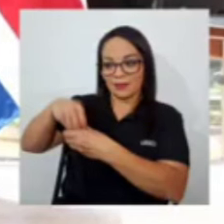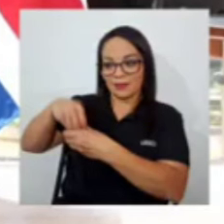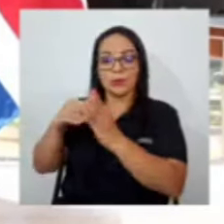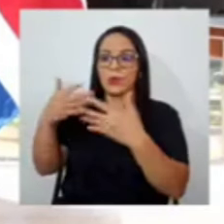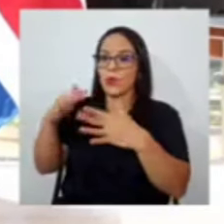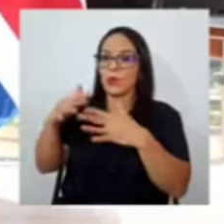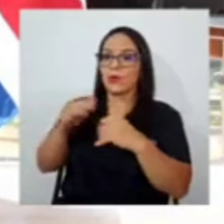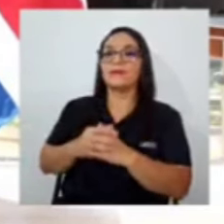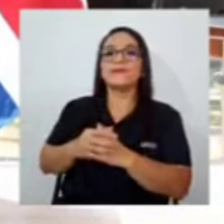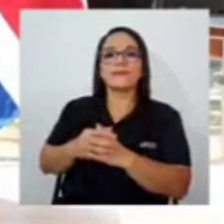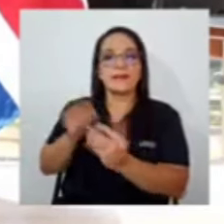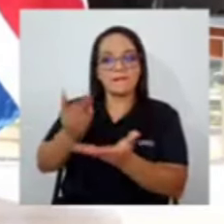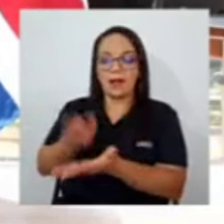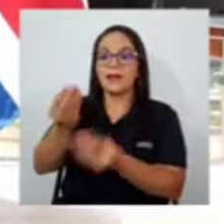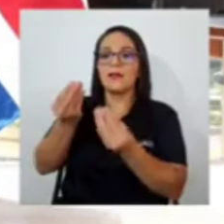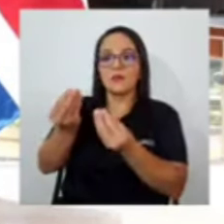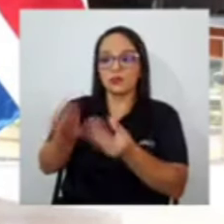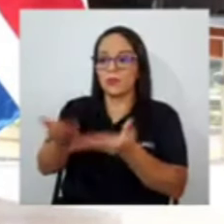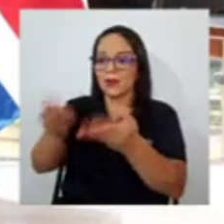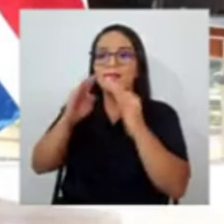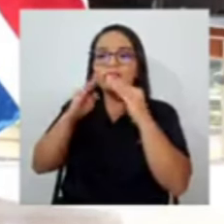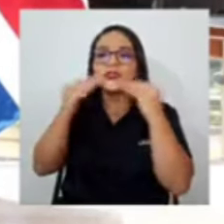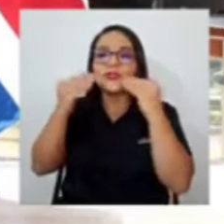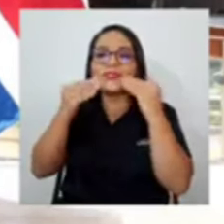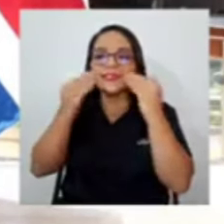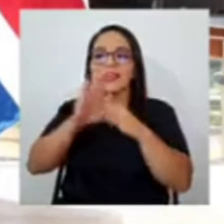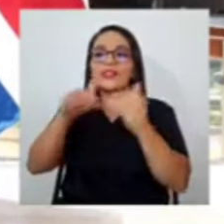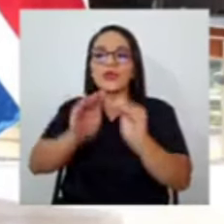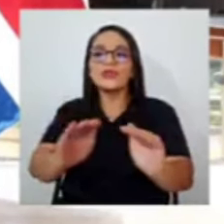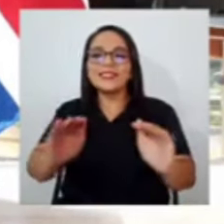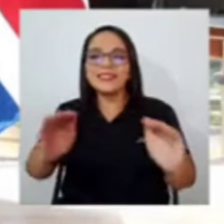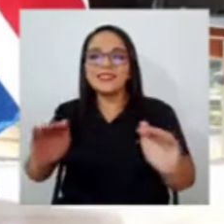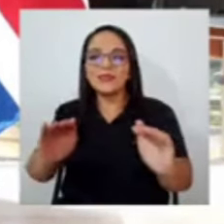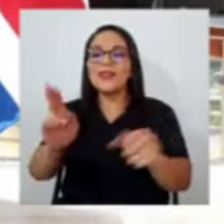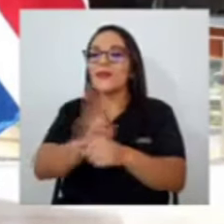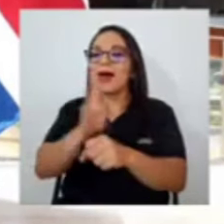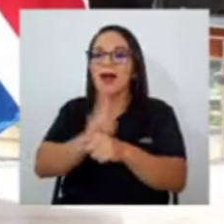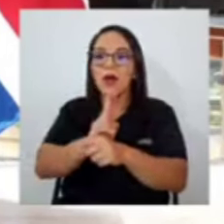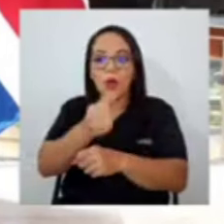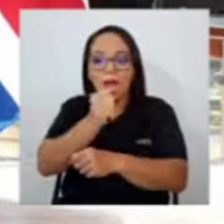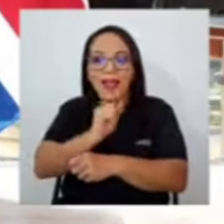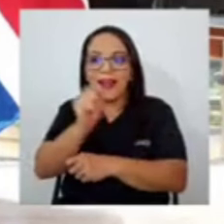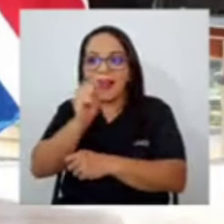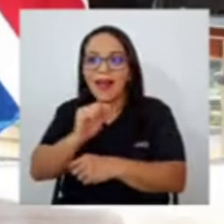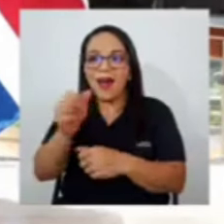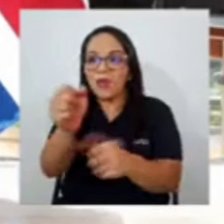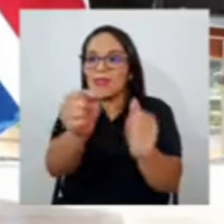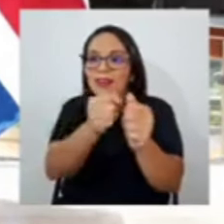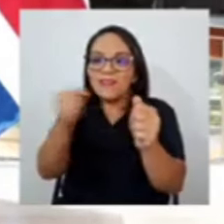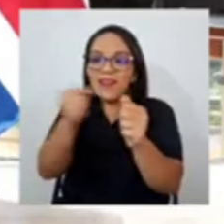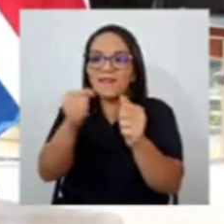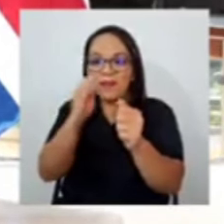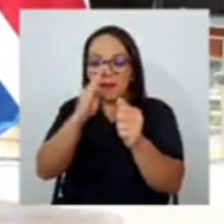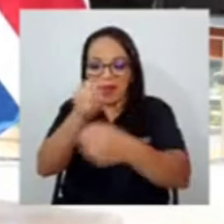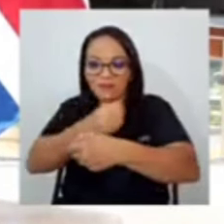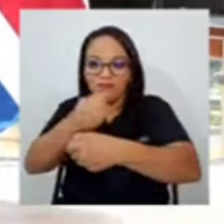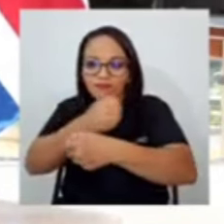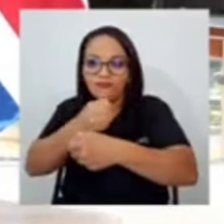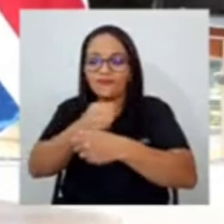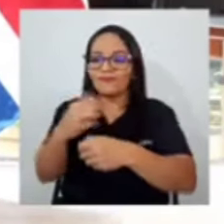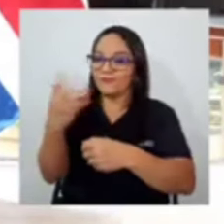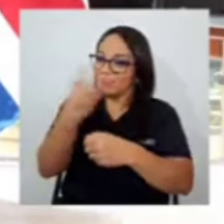en las sonrisas de los niños que se van a poder comer un helado que le haga la mamá ahí en el congelador de